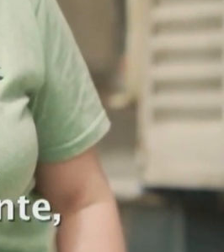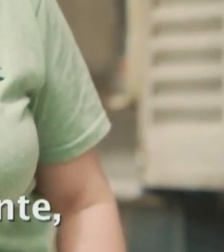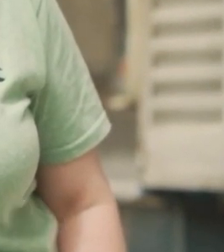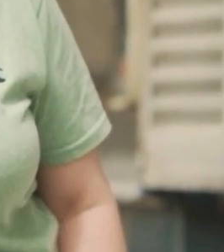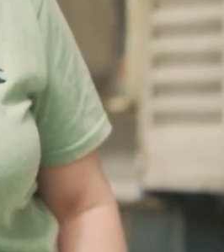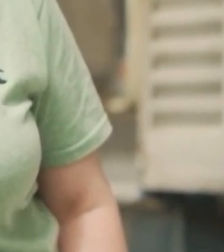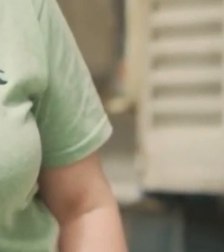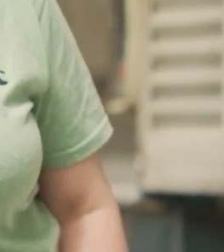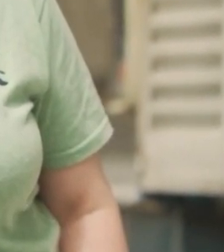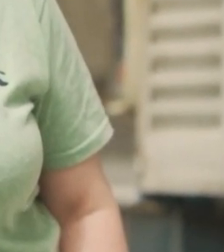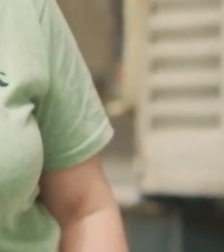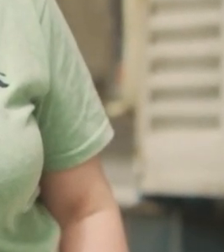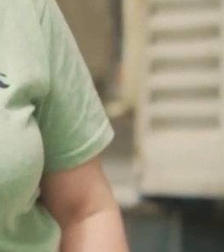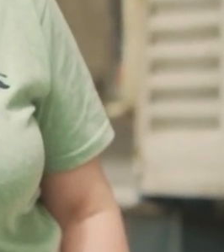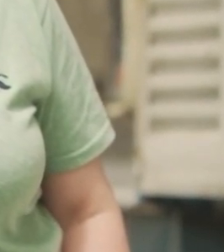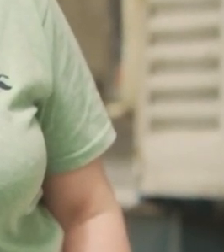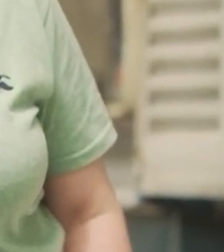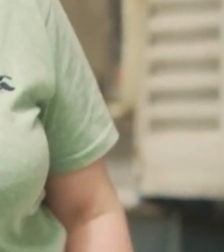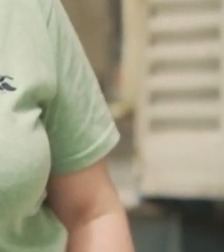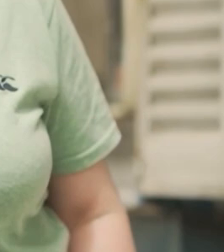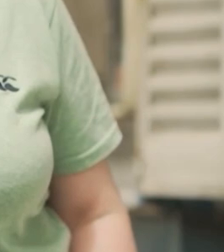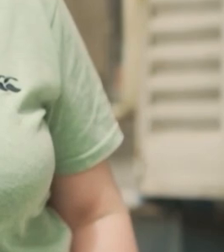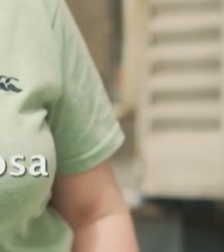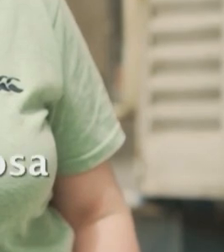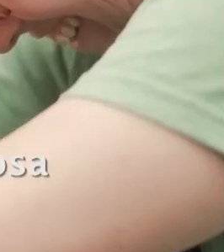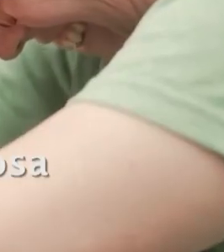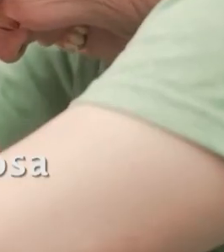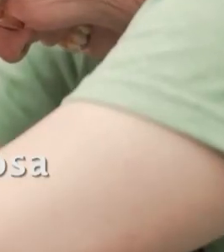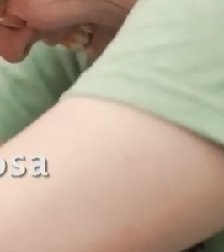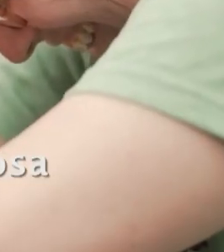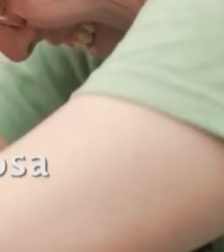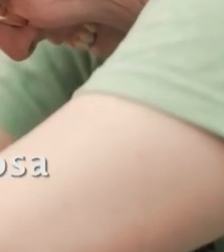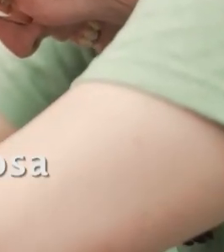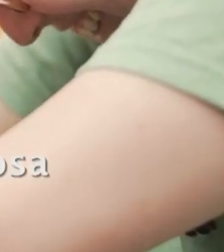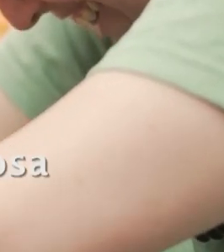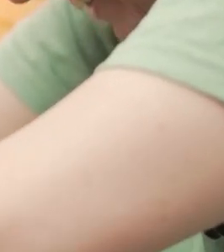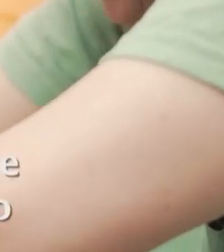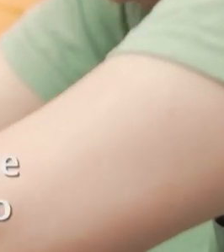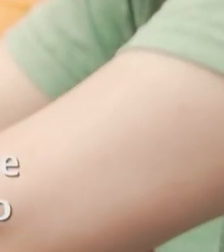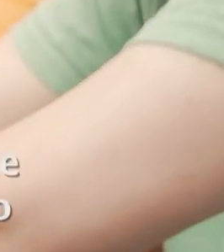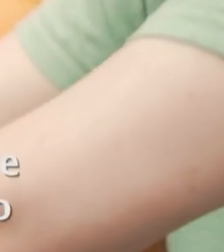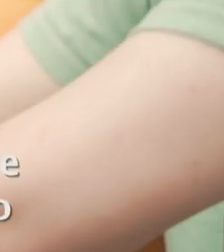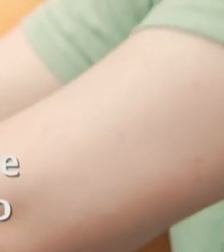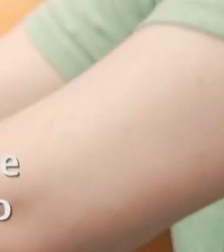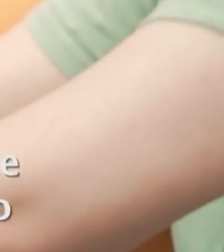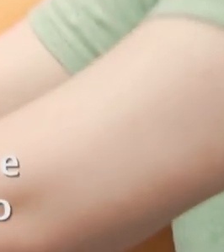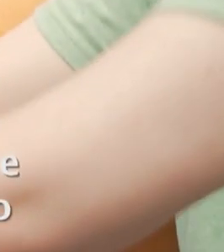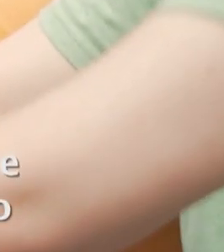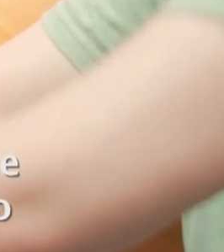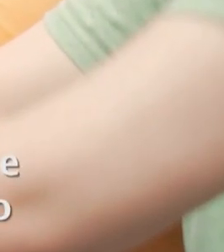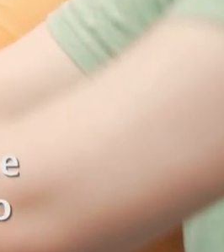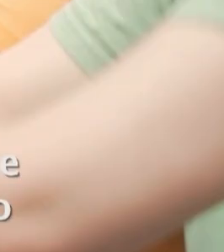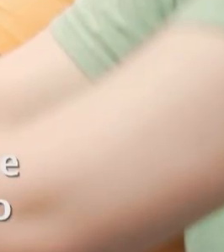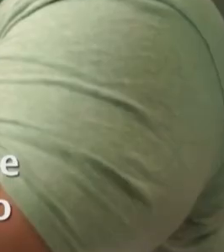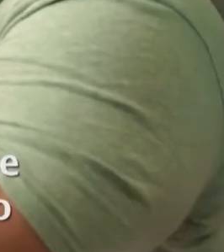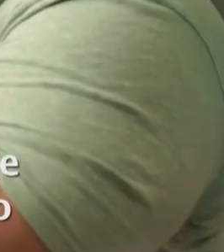una cruz adelante, enfermos, enfermos. Nada, me nos tiraron agua bendita. Yo no me siento monstruosa ni mucho menos, pero la sensación era que te